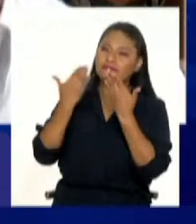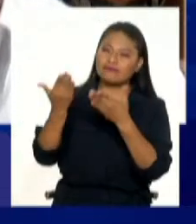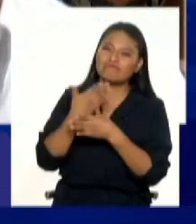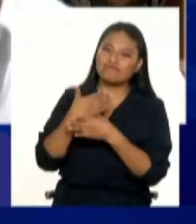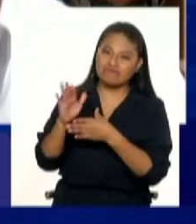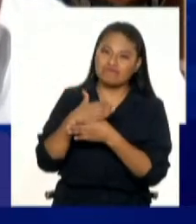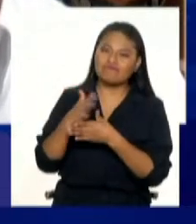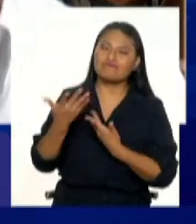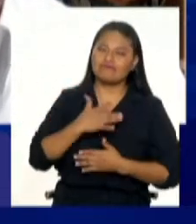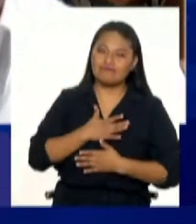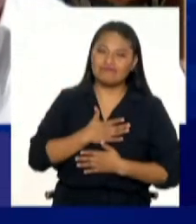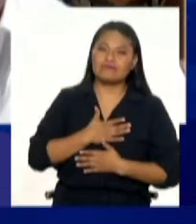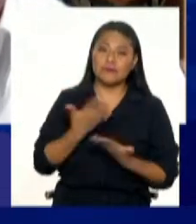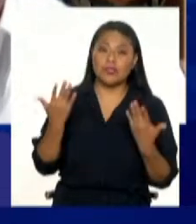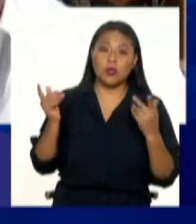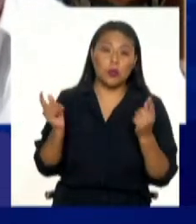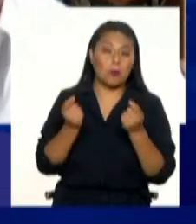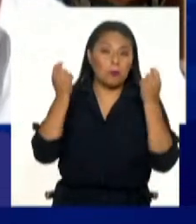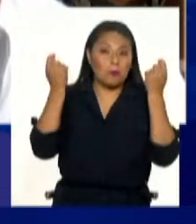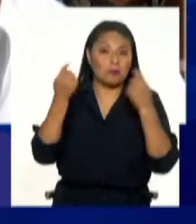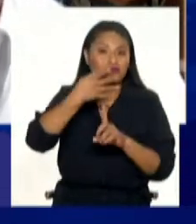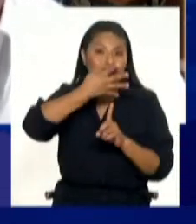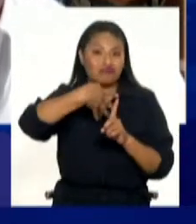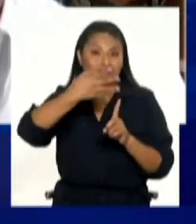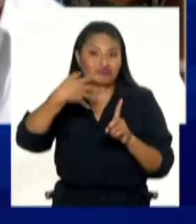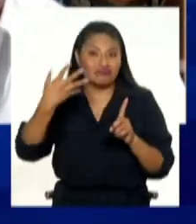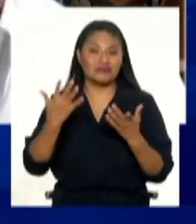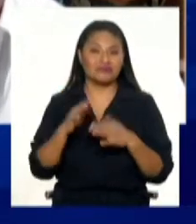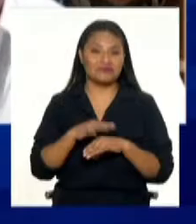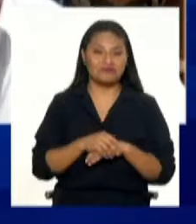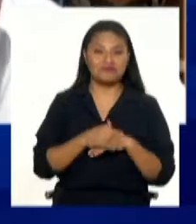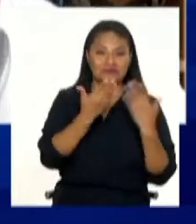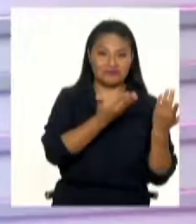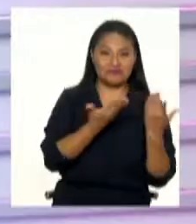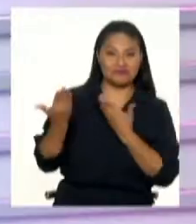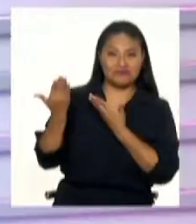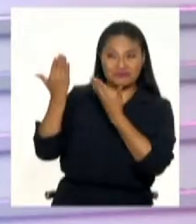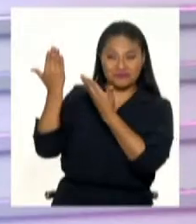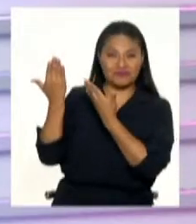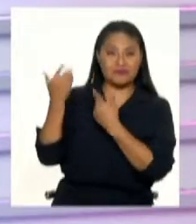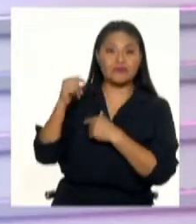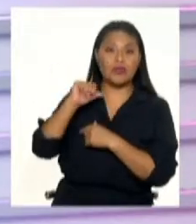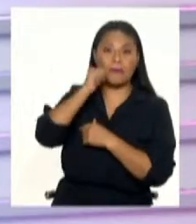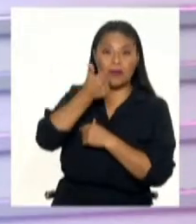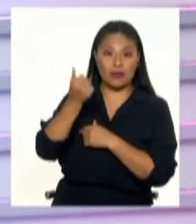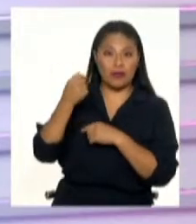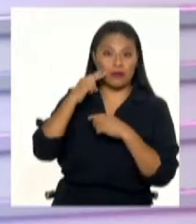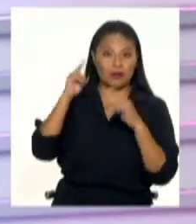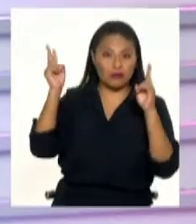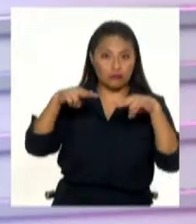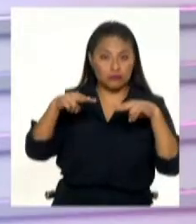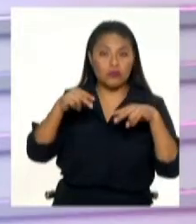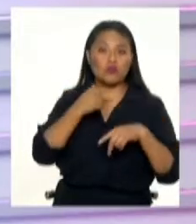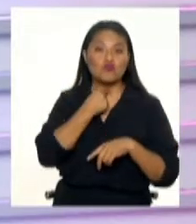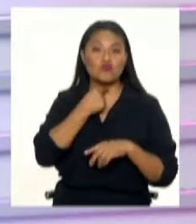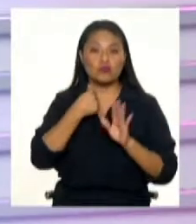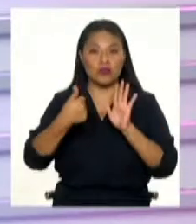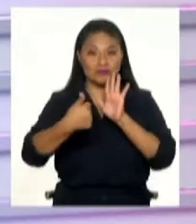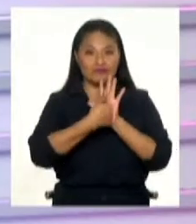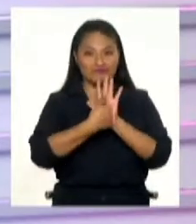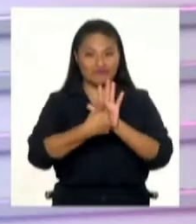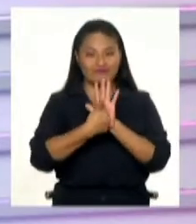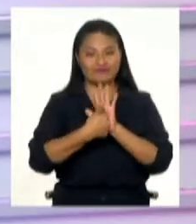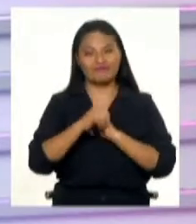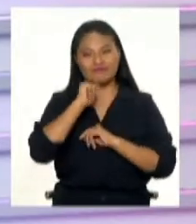estas ideas y con esto celebrar pues a esta comunidad el día de hoy. Y contigo despedimos el programa. Nos vemos mañana con todos ustedes. Si les gustó, like.